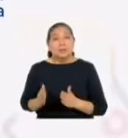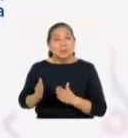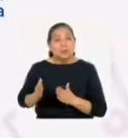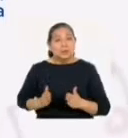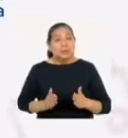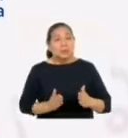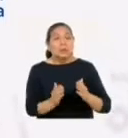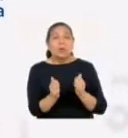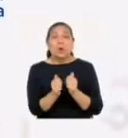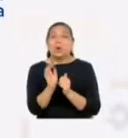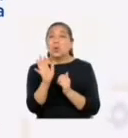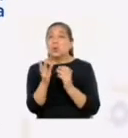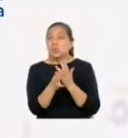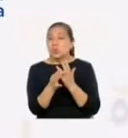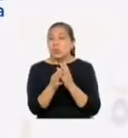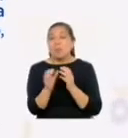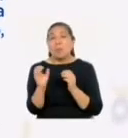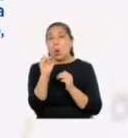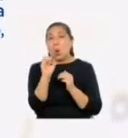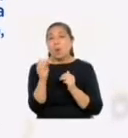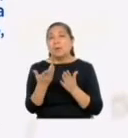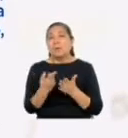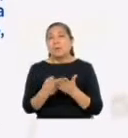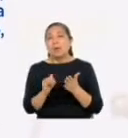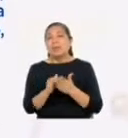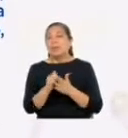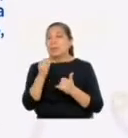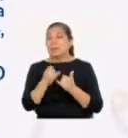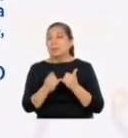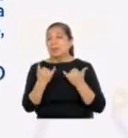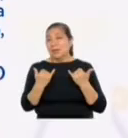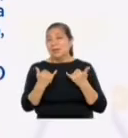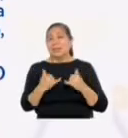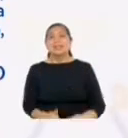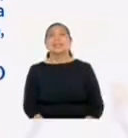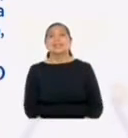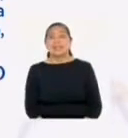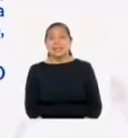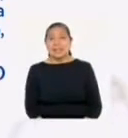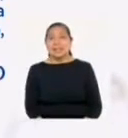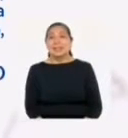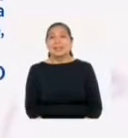reorientar la relación con su esposo o, su defecto, terminar con esta.